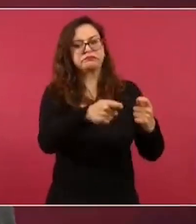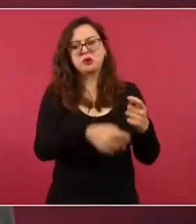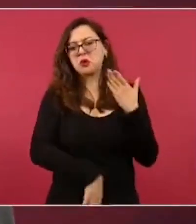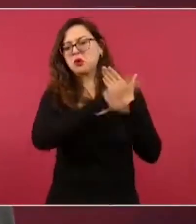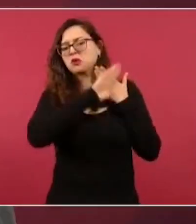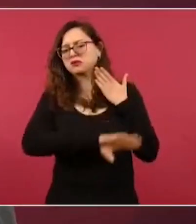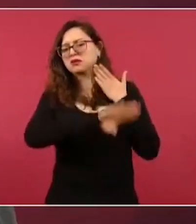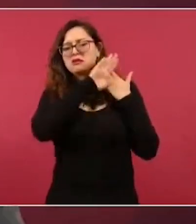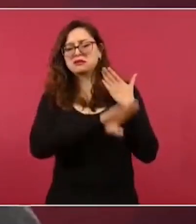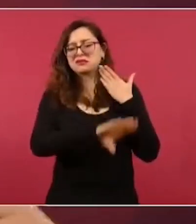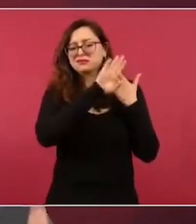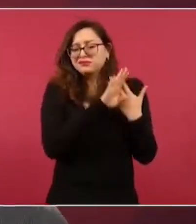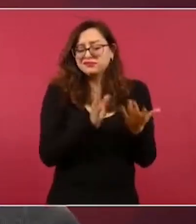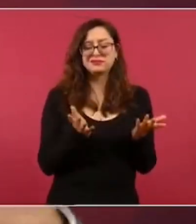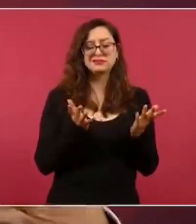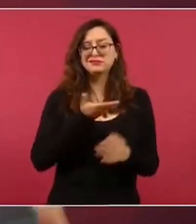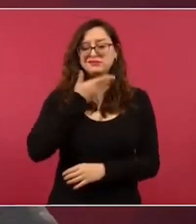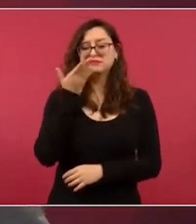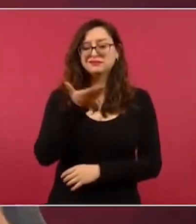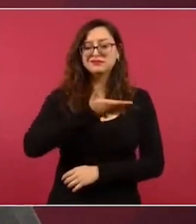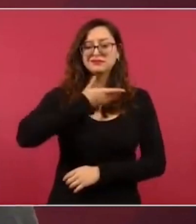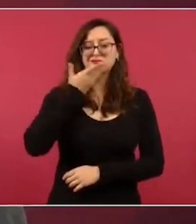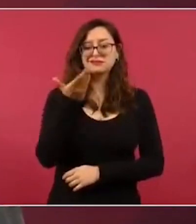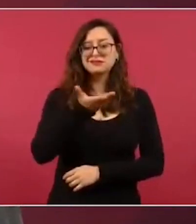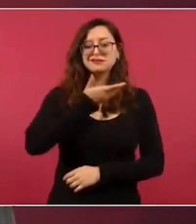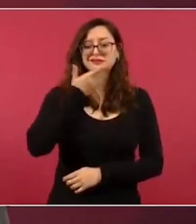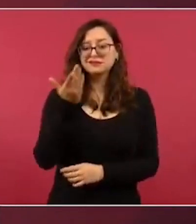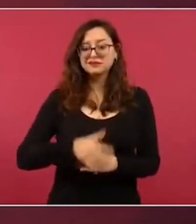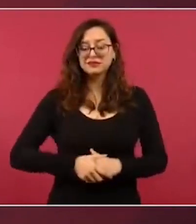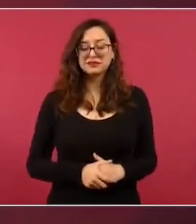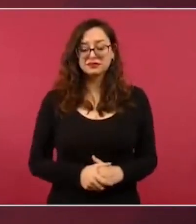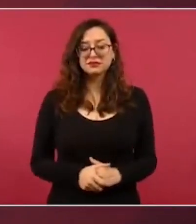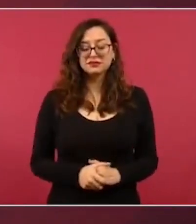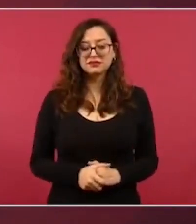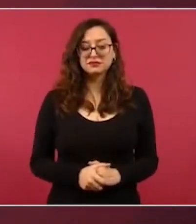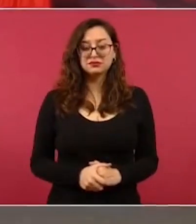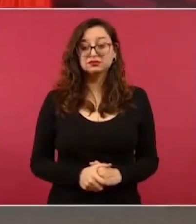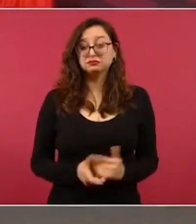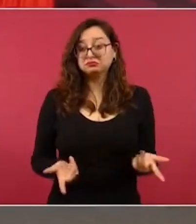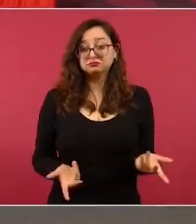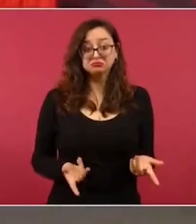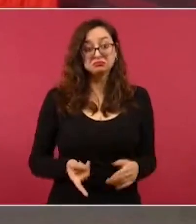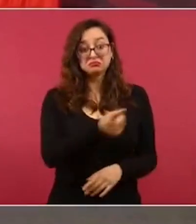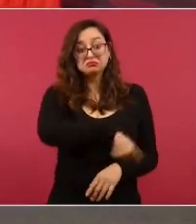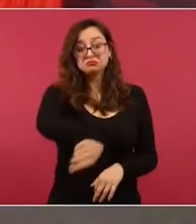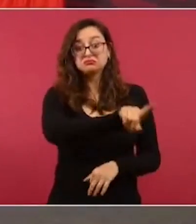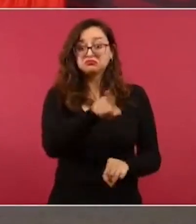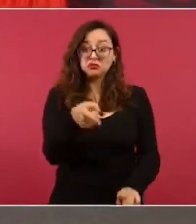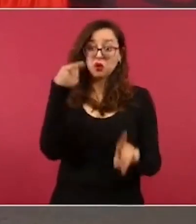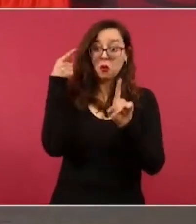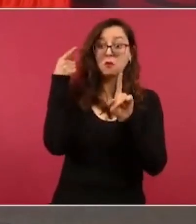elecciones presidenciales del 2024 para suceder al presidente López Obrador. Dicha alianza, que está integrada por PAN, PRI y PRD,